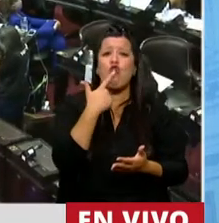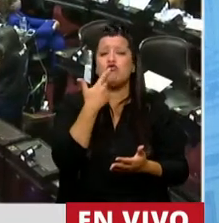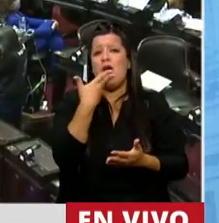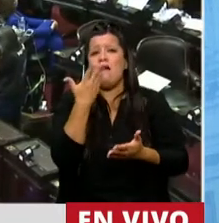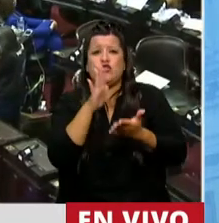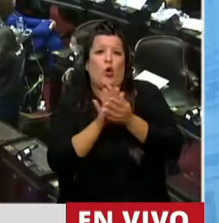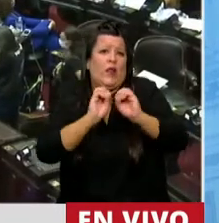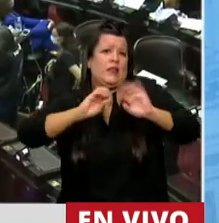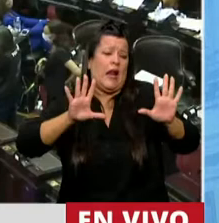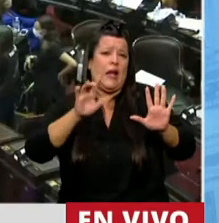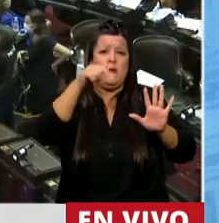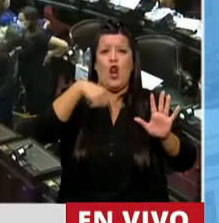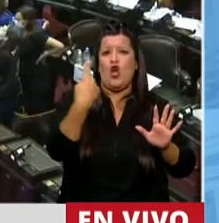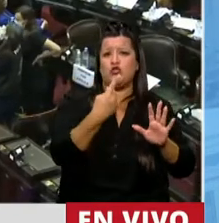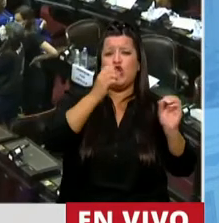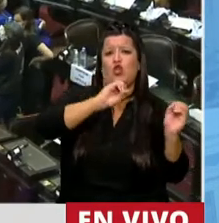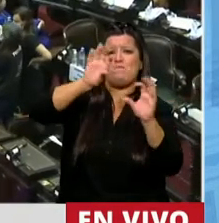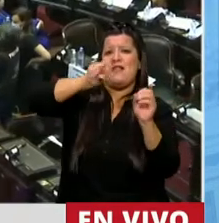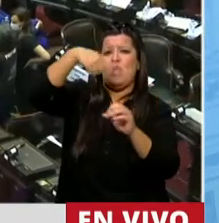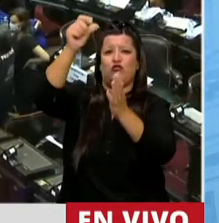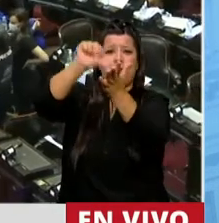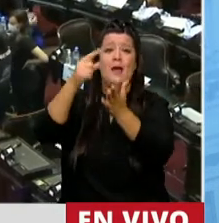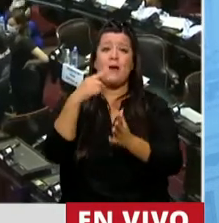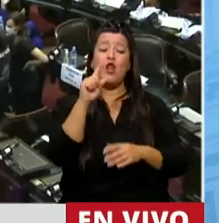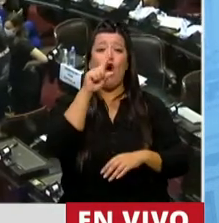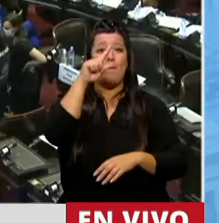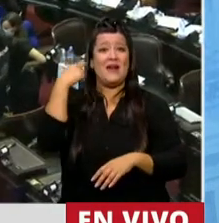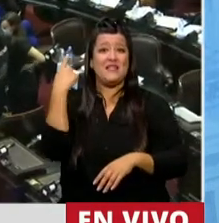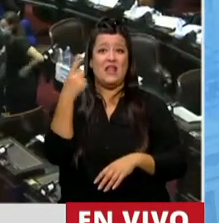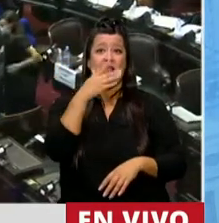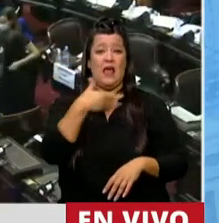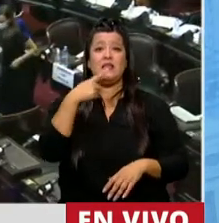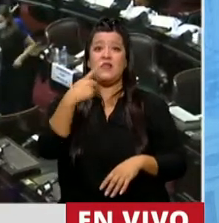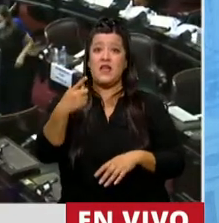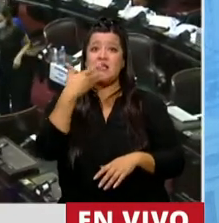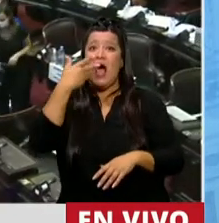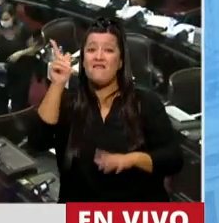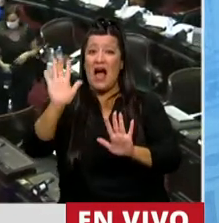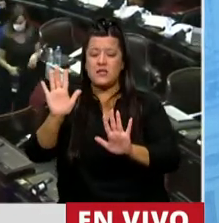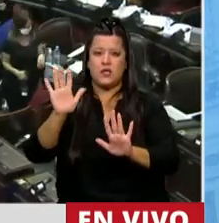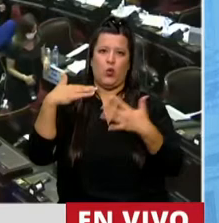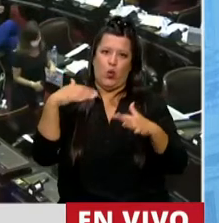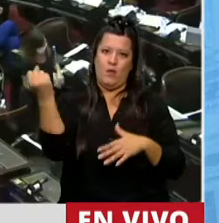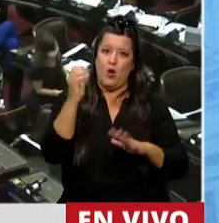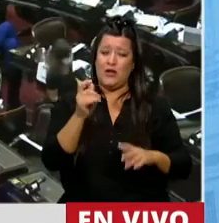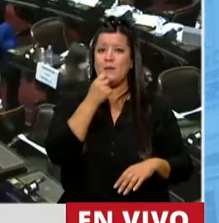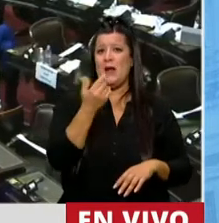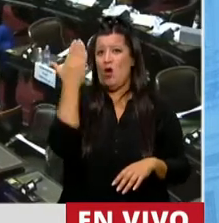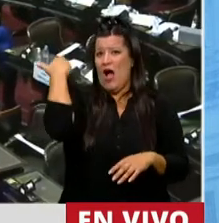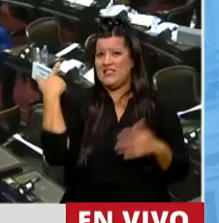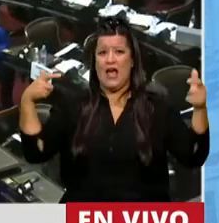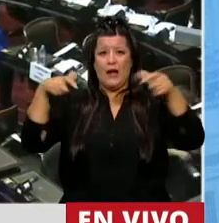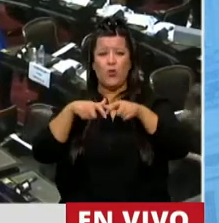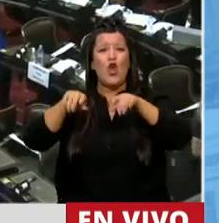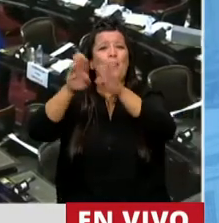tragedia de ser un país exportador, pero cuando lo dice el Presidente de la República, y es relevante. Entonces, ayer tenemos una reunión